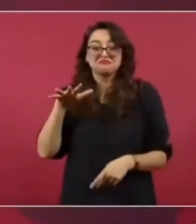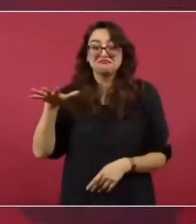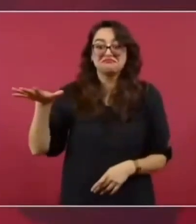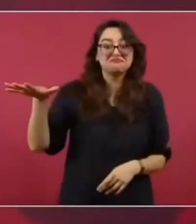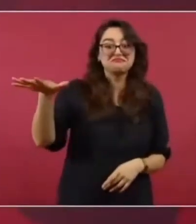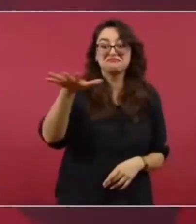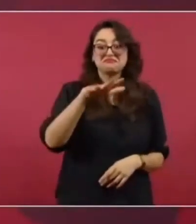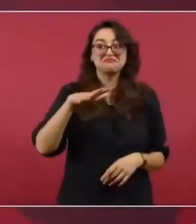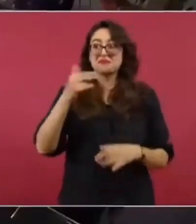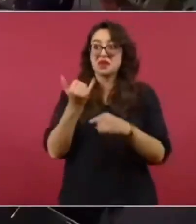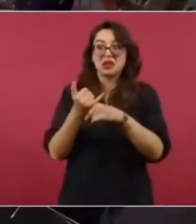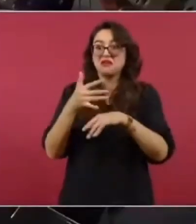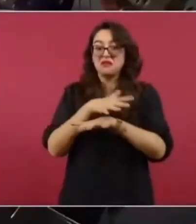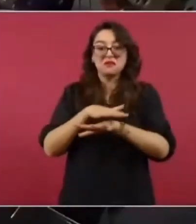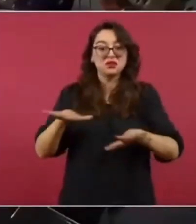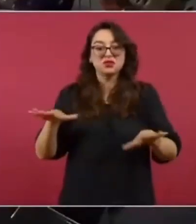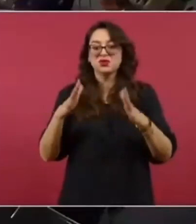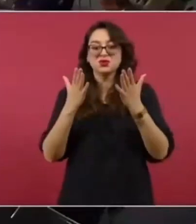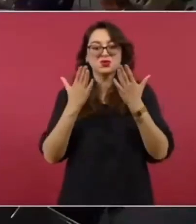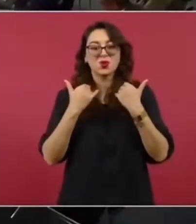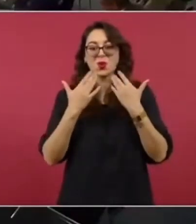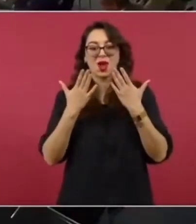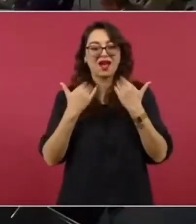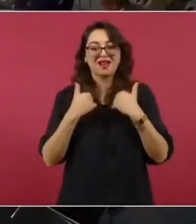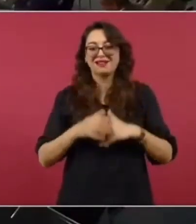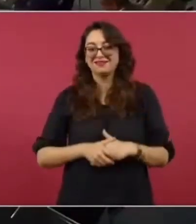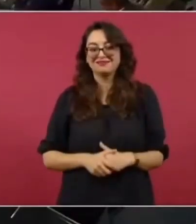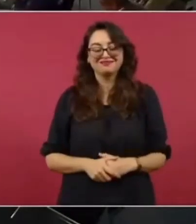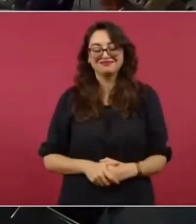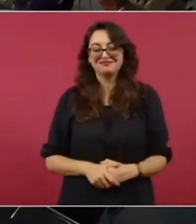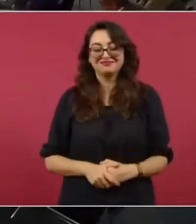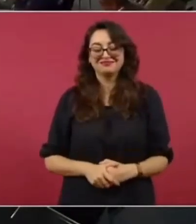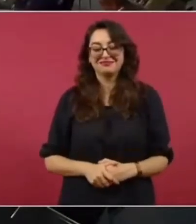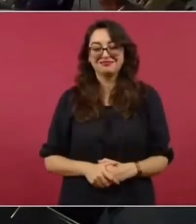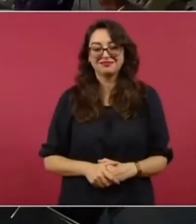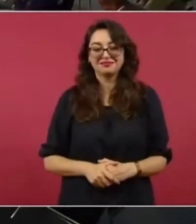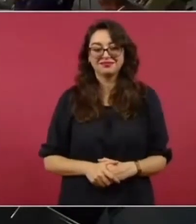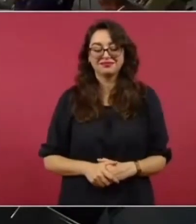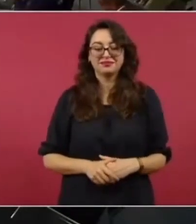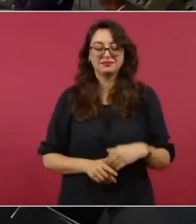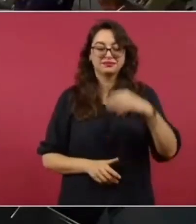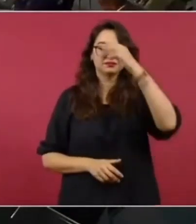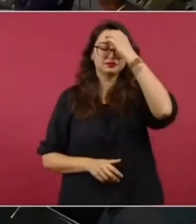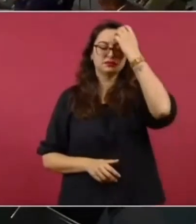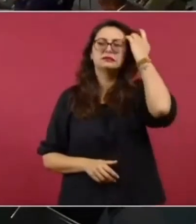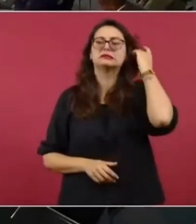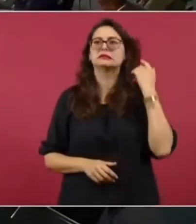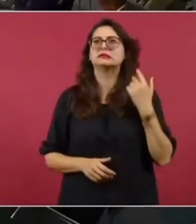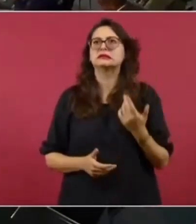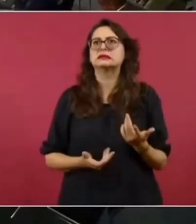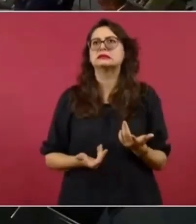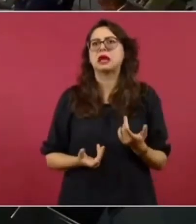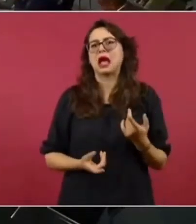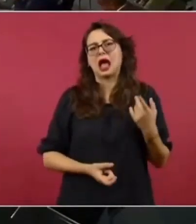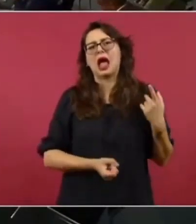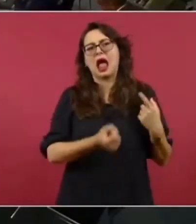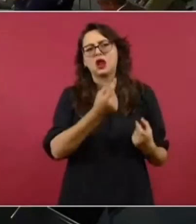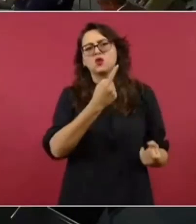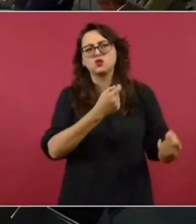sabía que habían 11 ministros